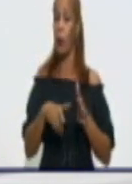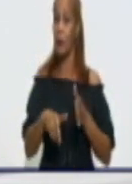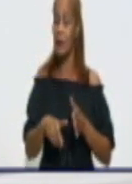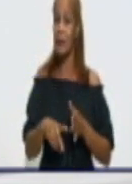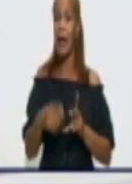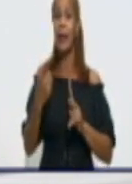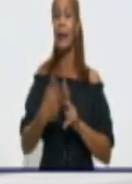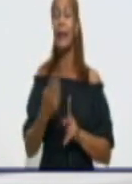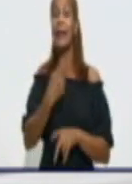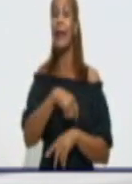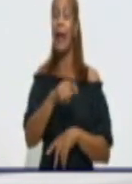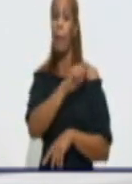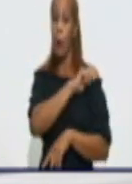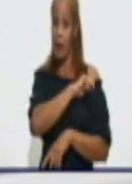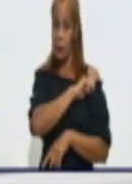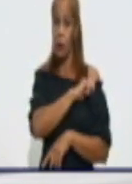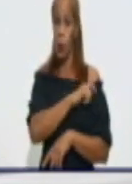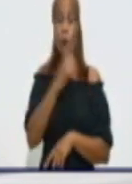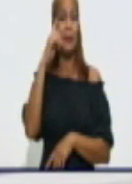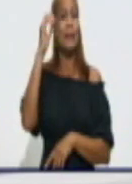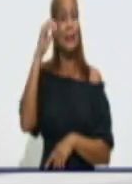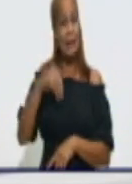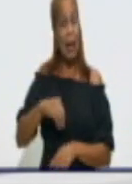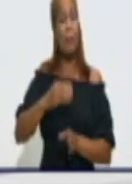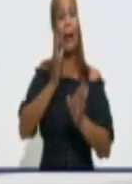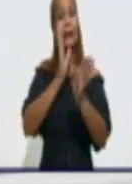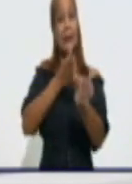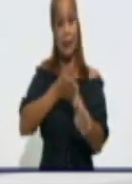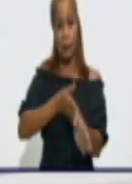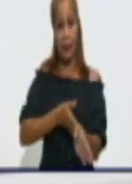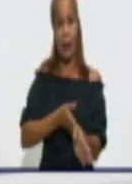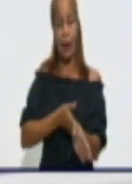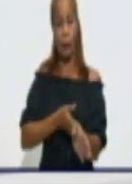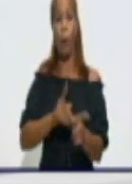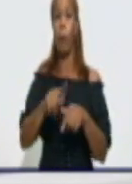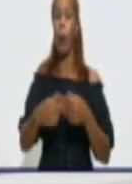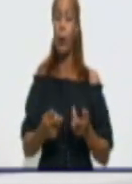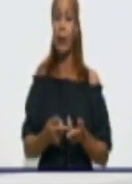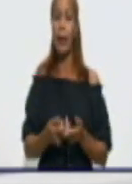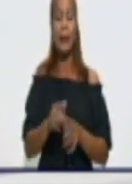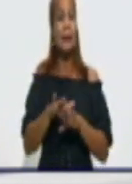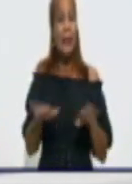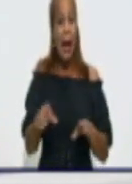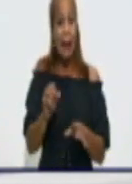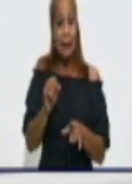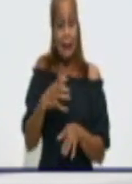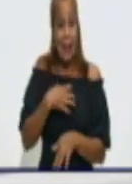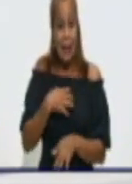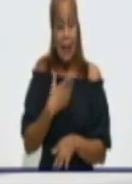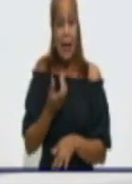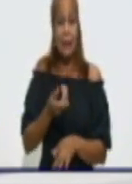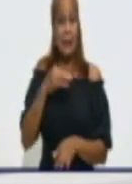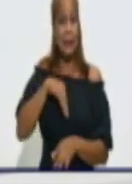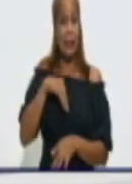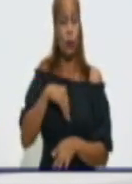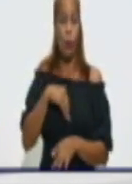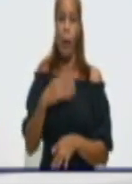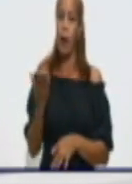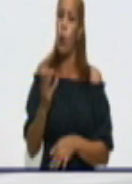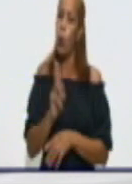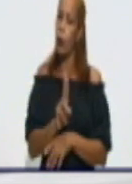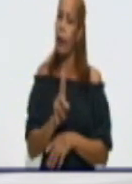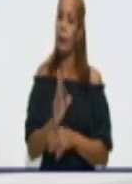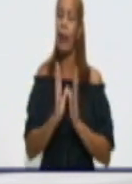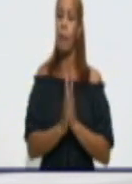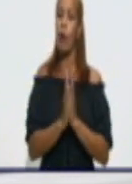sea disciplinado, que ante la aparición de los primeros síntomas realmente acuda de inmediato a su médico de